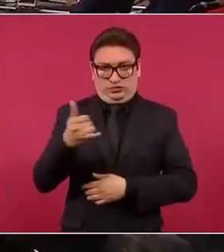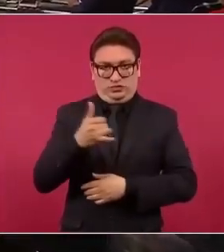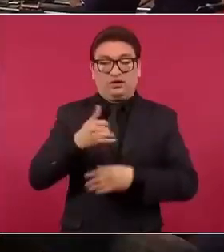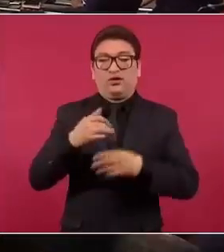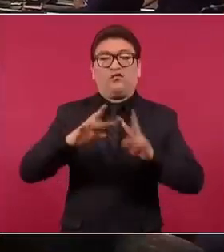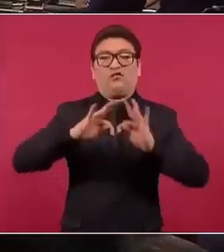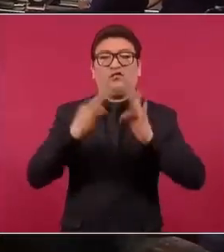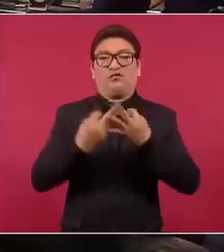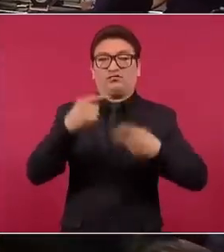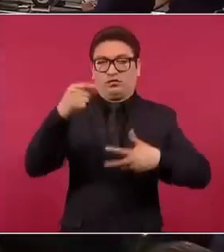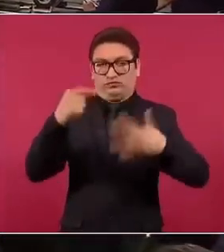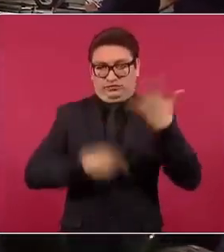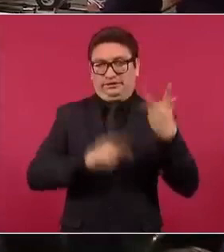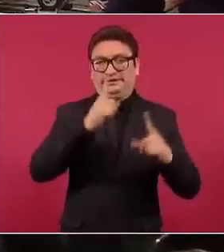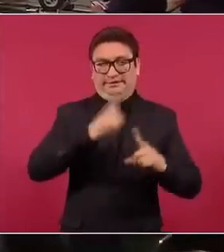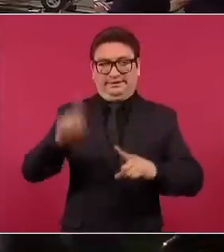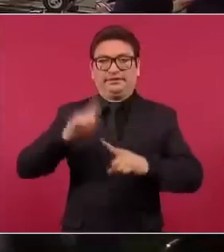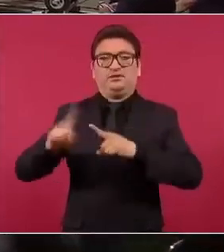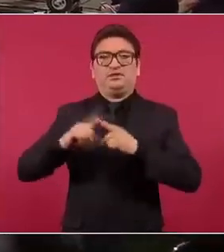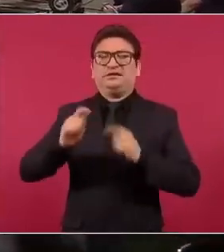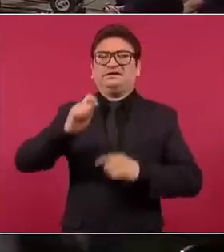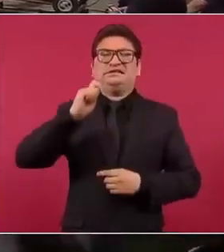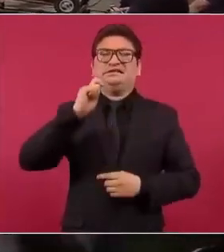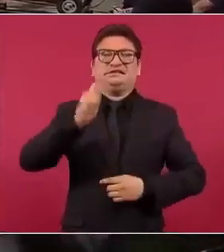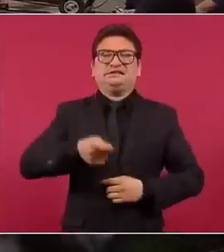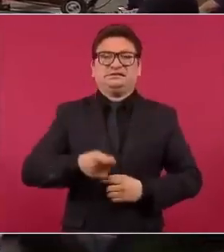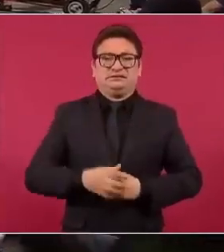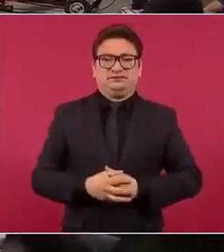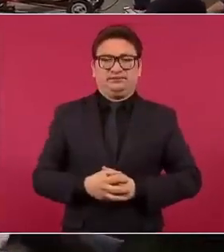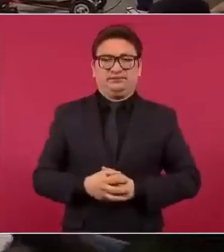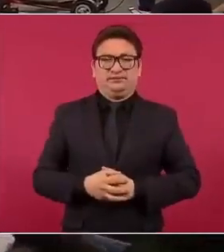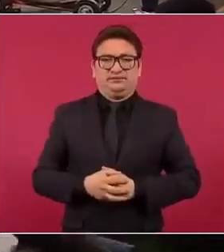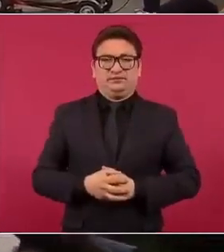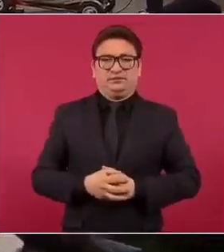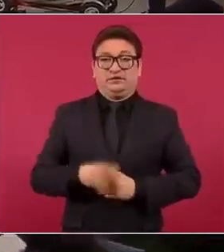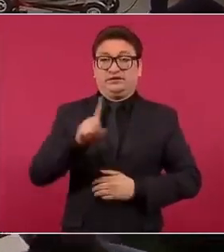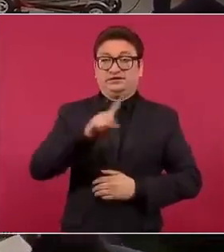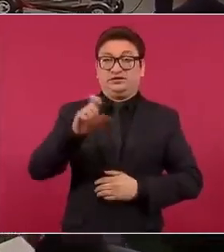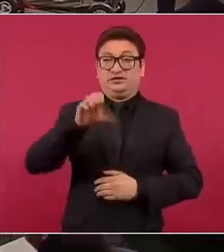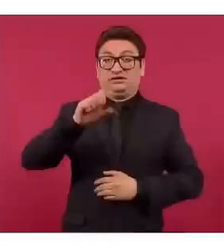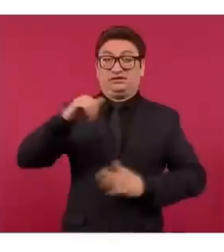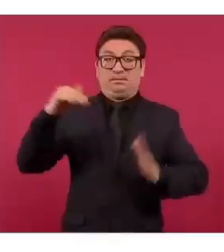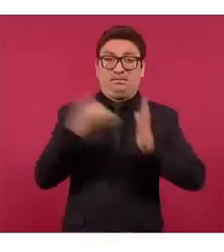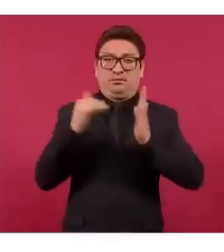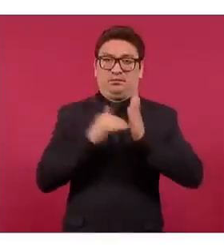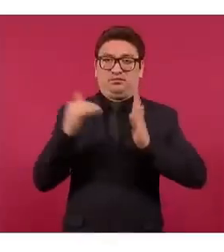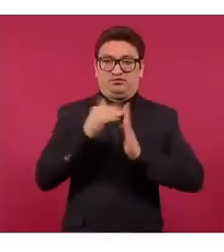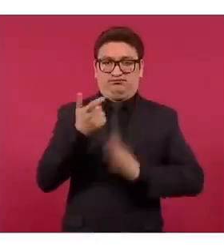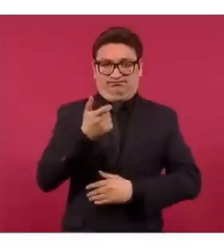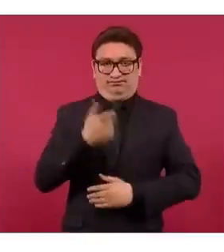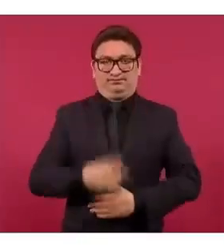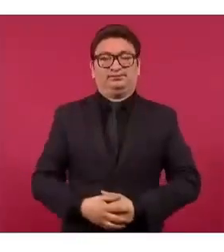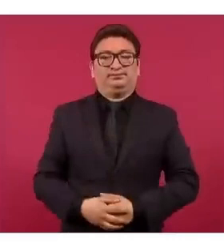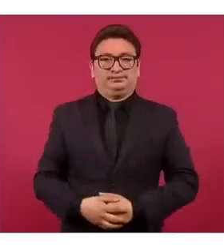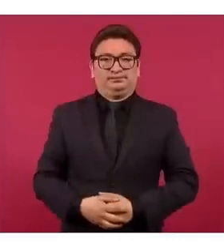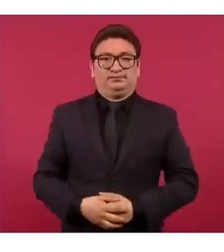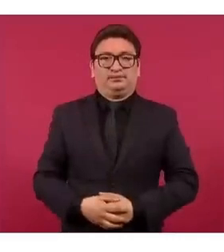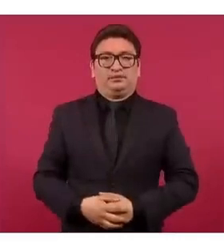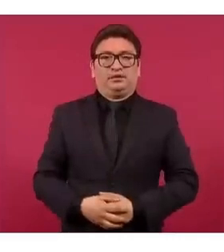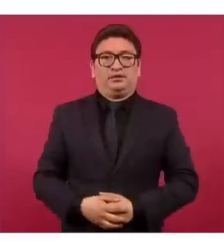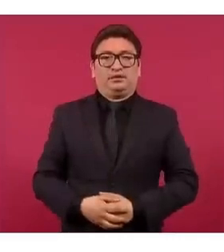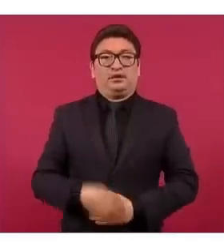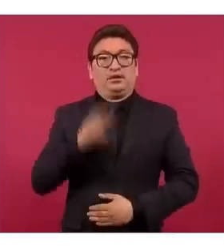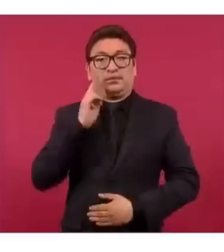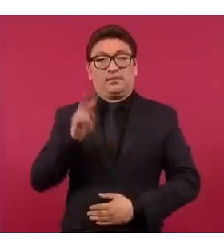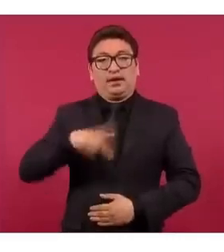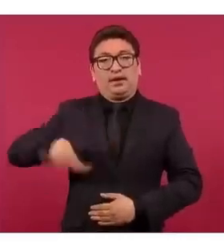modalidades. Esto ha significado 160 mil millones de pesos a favor de ese mismo